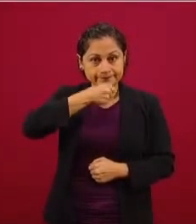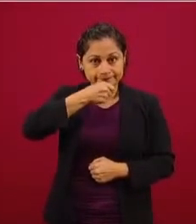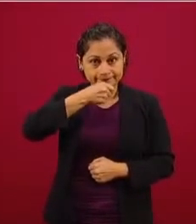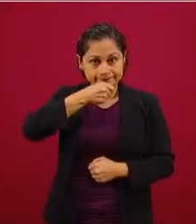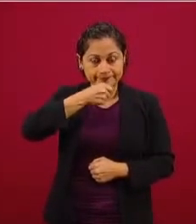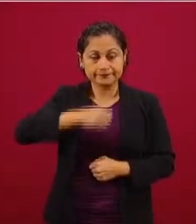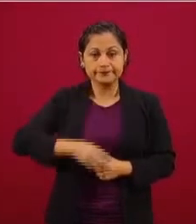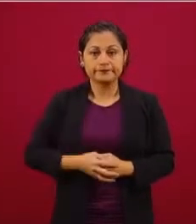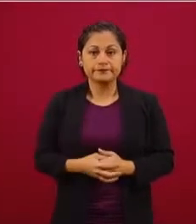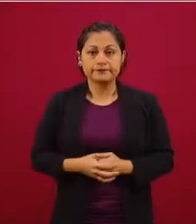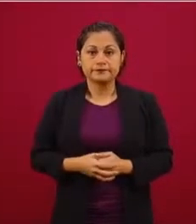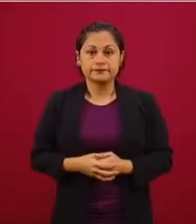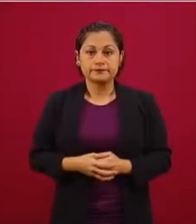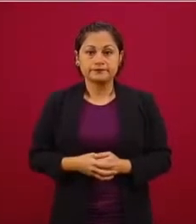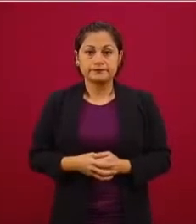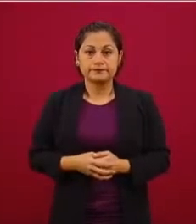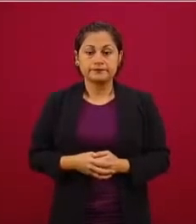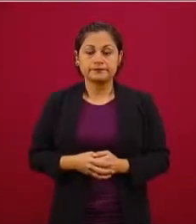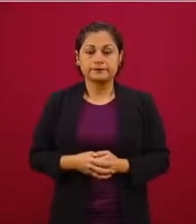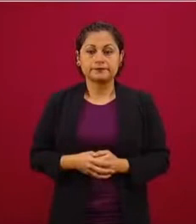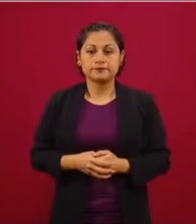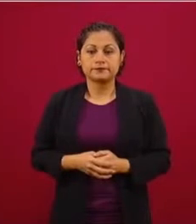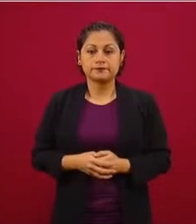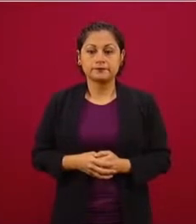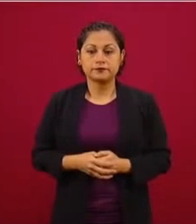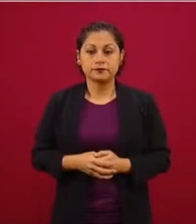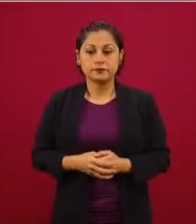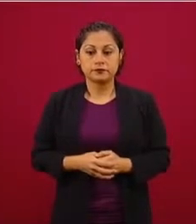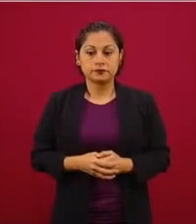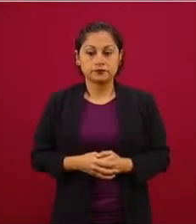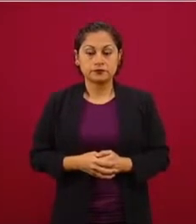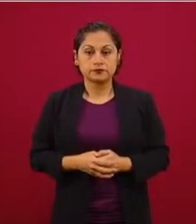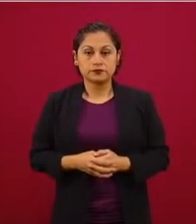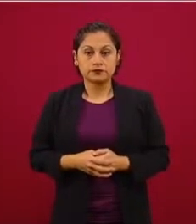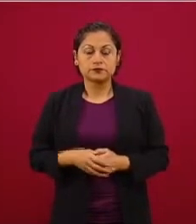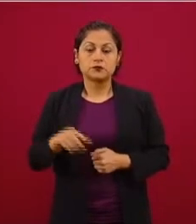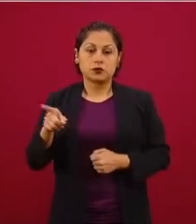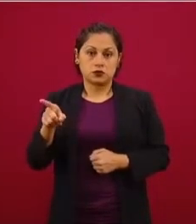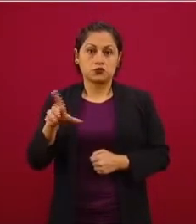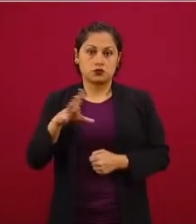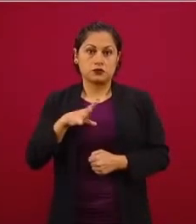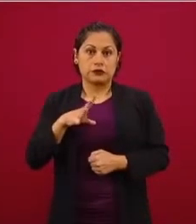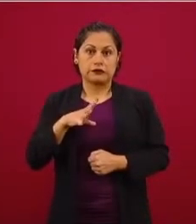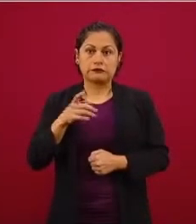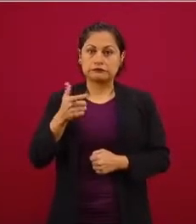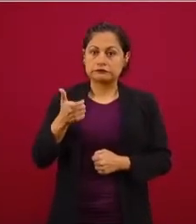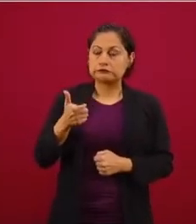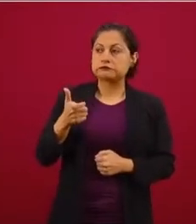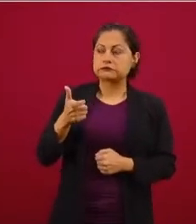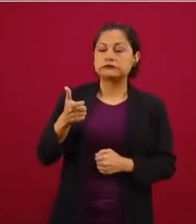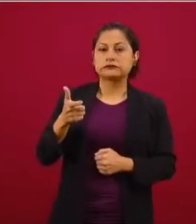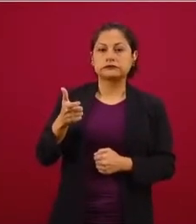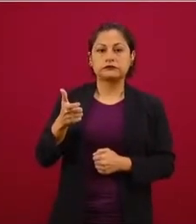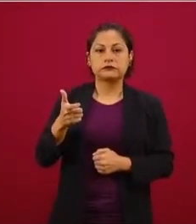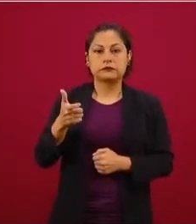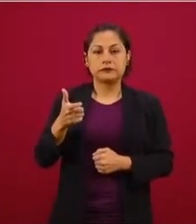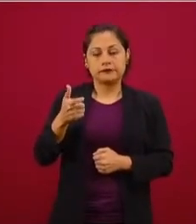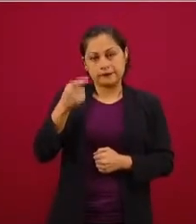algo de ingresos y que